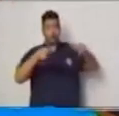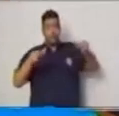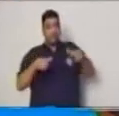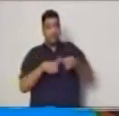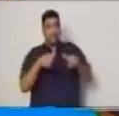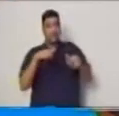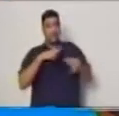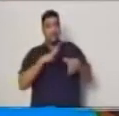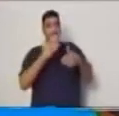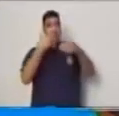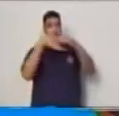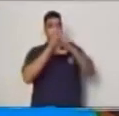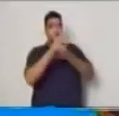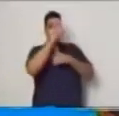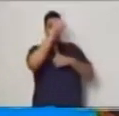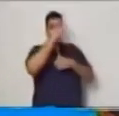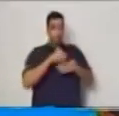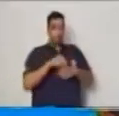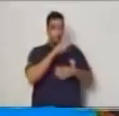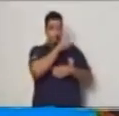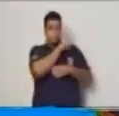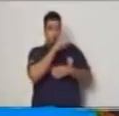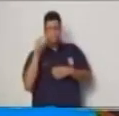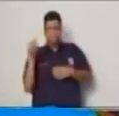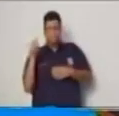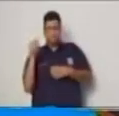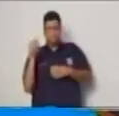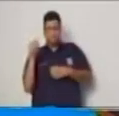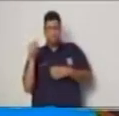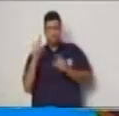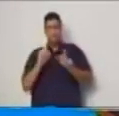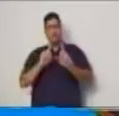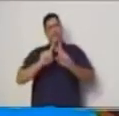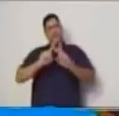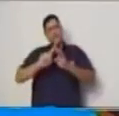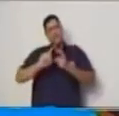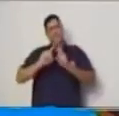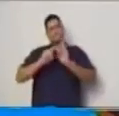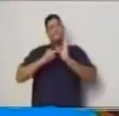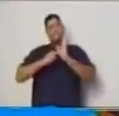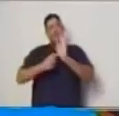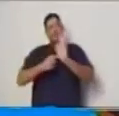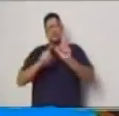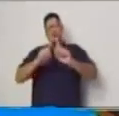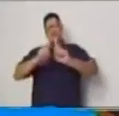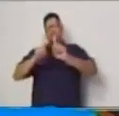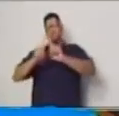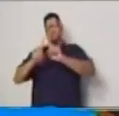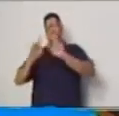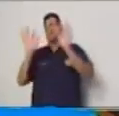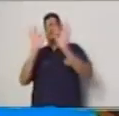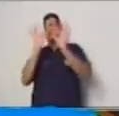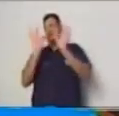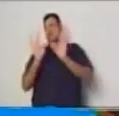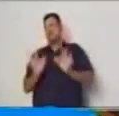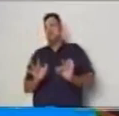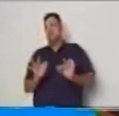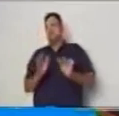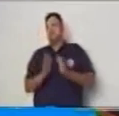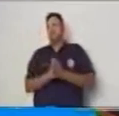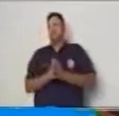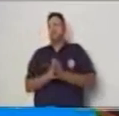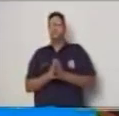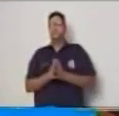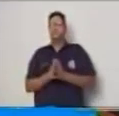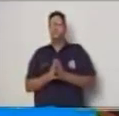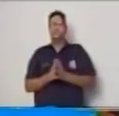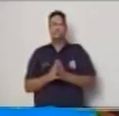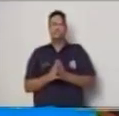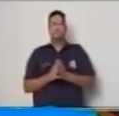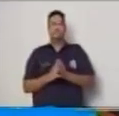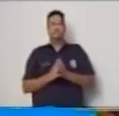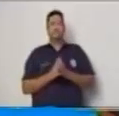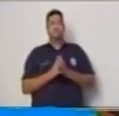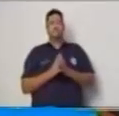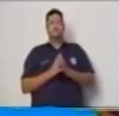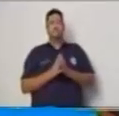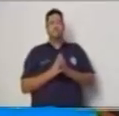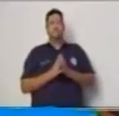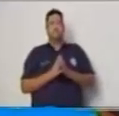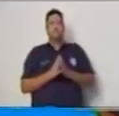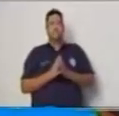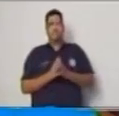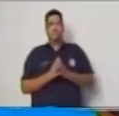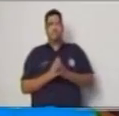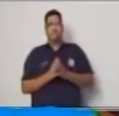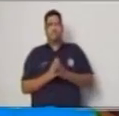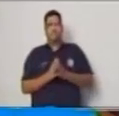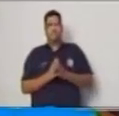y presentar desde otra perspectiva el proceso de la graficación creo